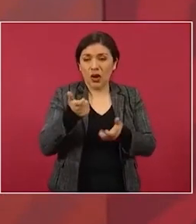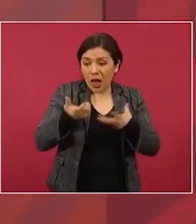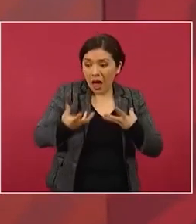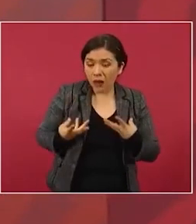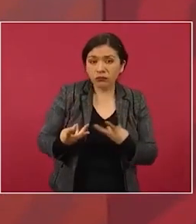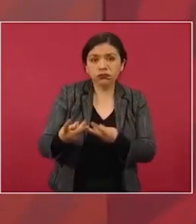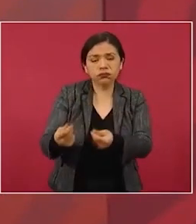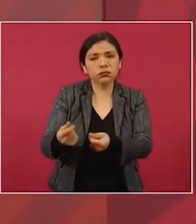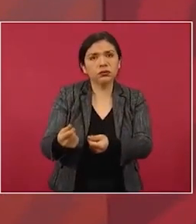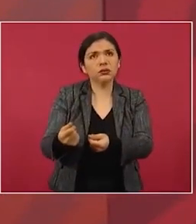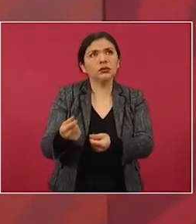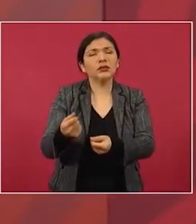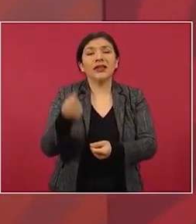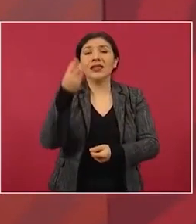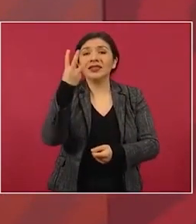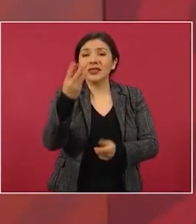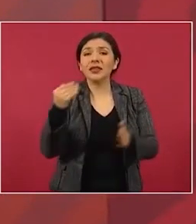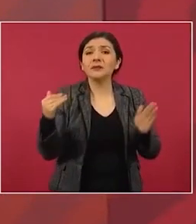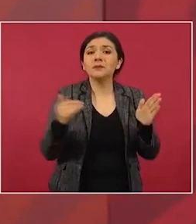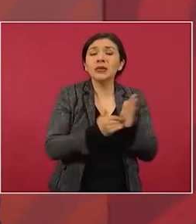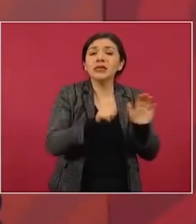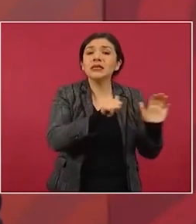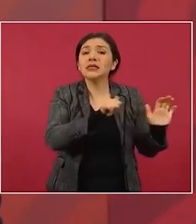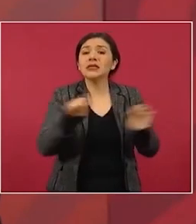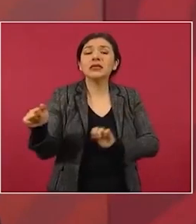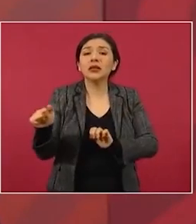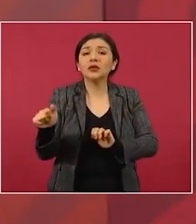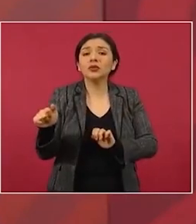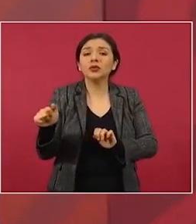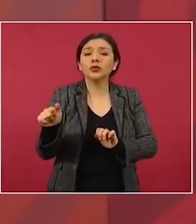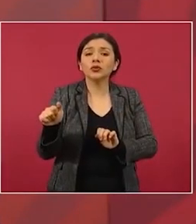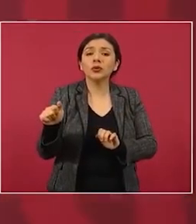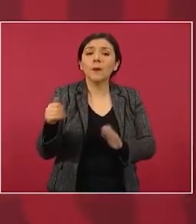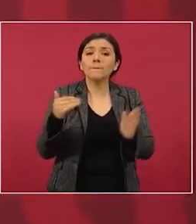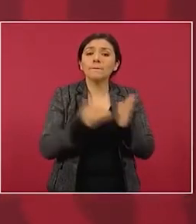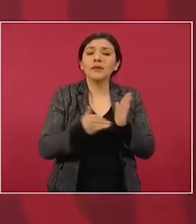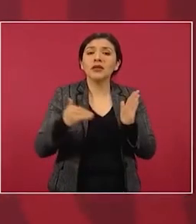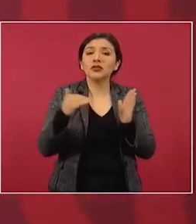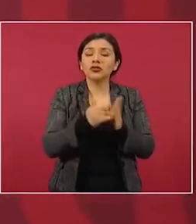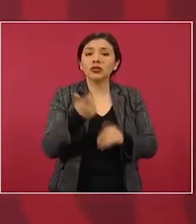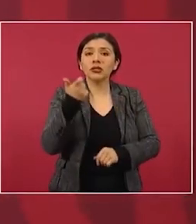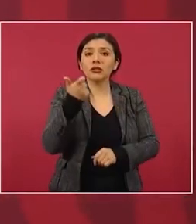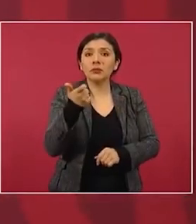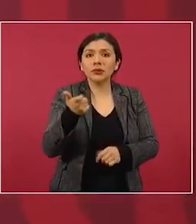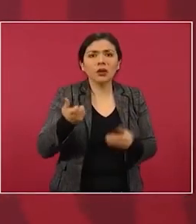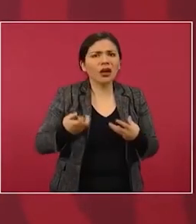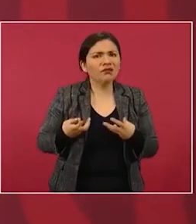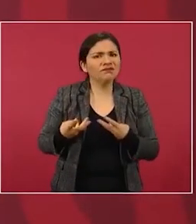fue de 3 mil 600 millones de pesos,